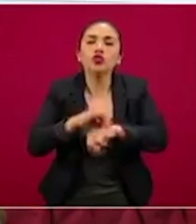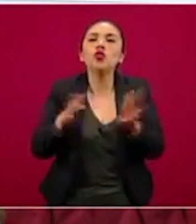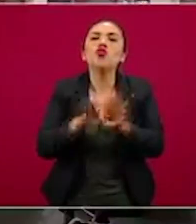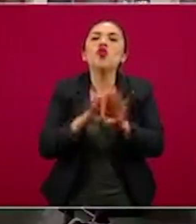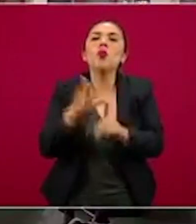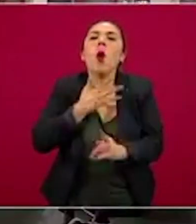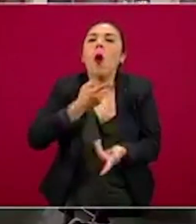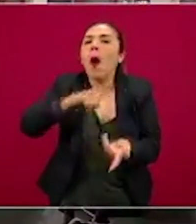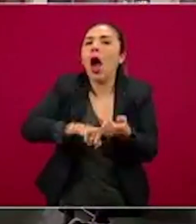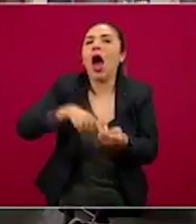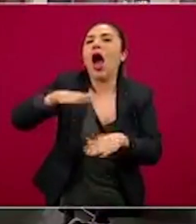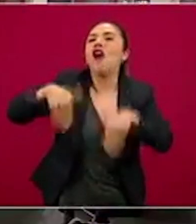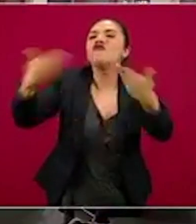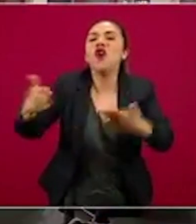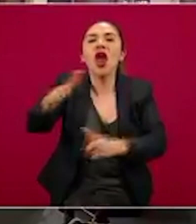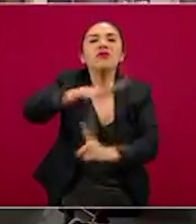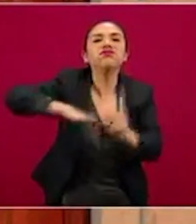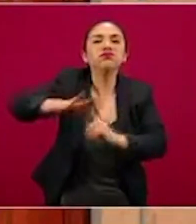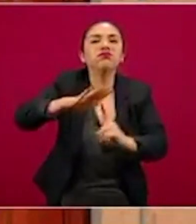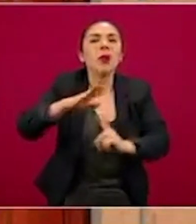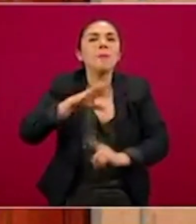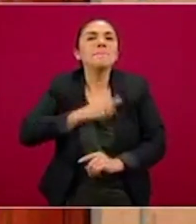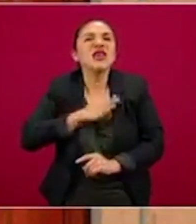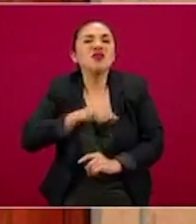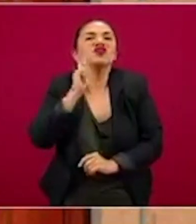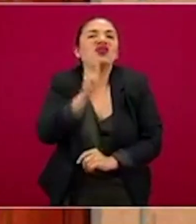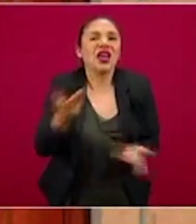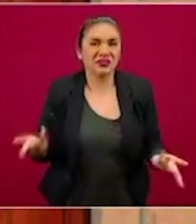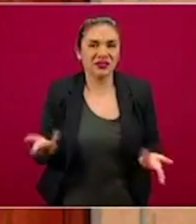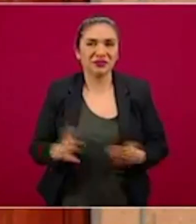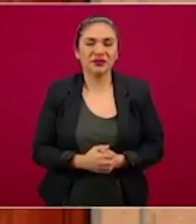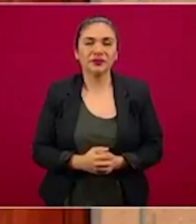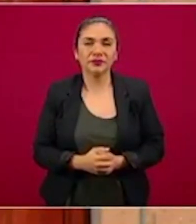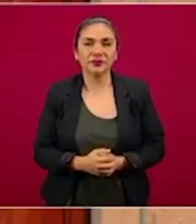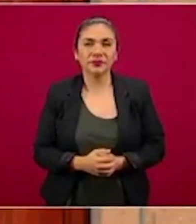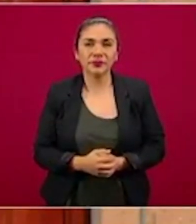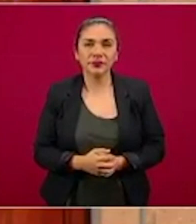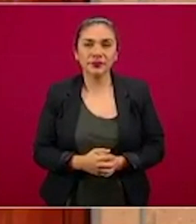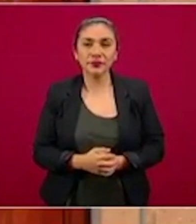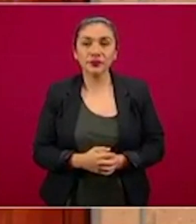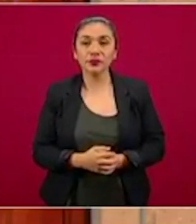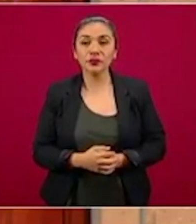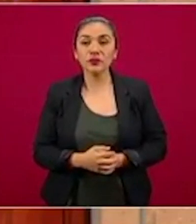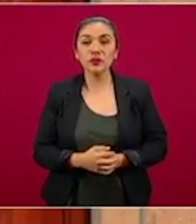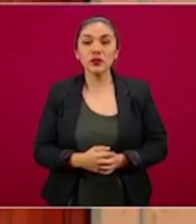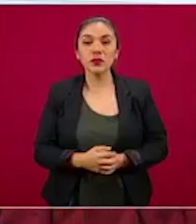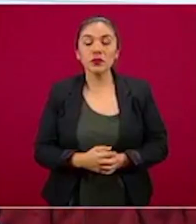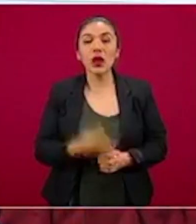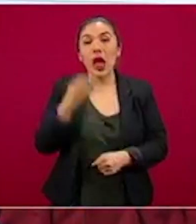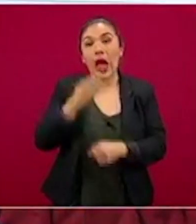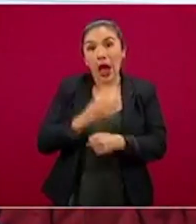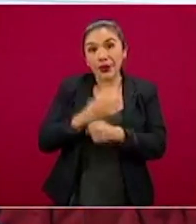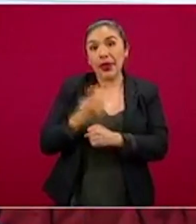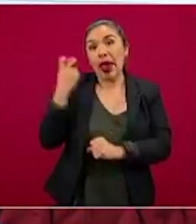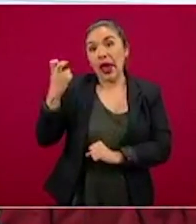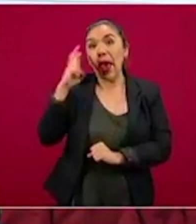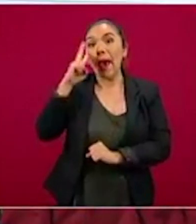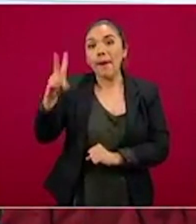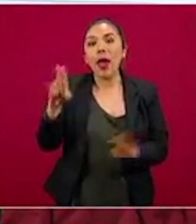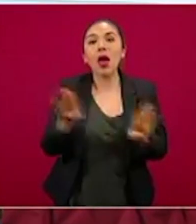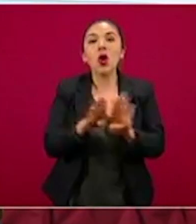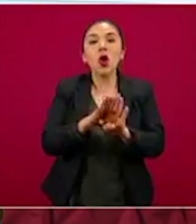circulación viral en la comunidad. Si vamos a la siguiente diapositiva, por favor, veremos precisamente nuestra